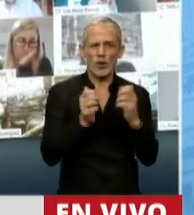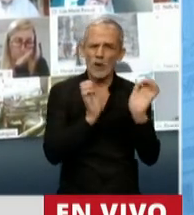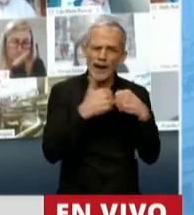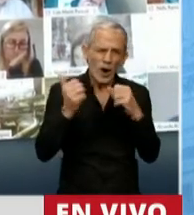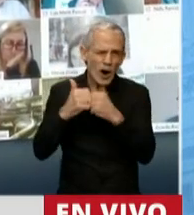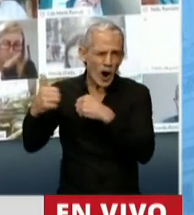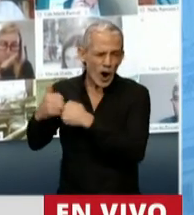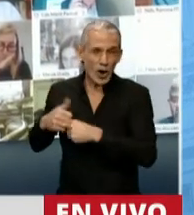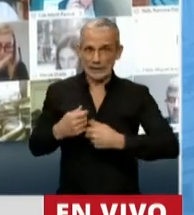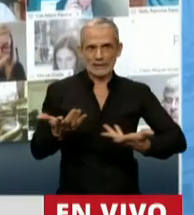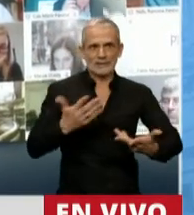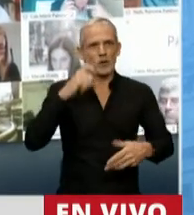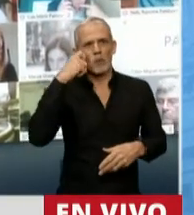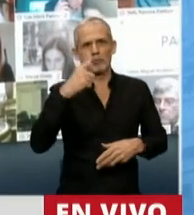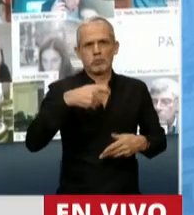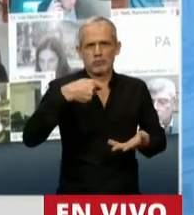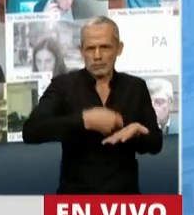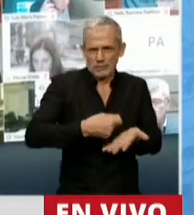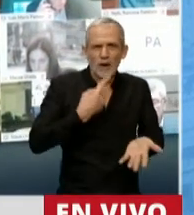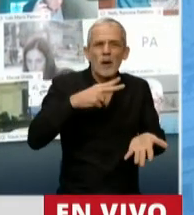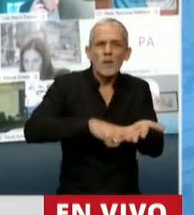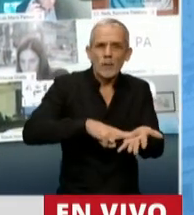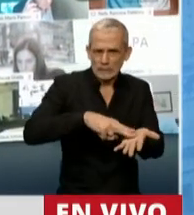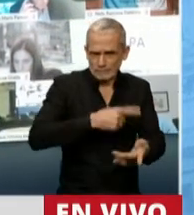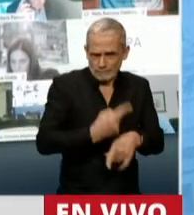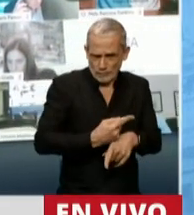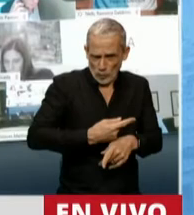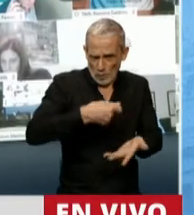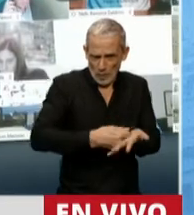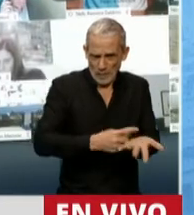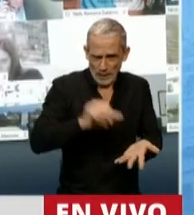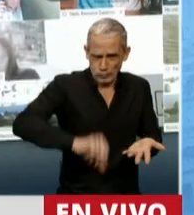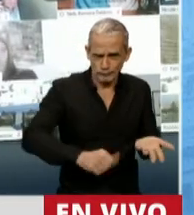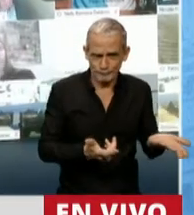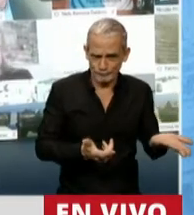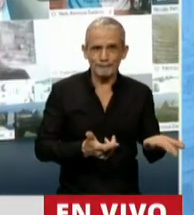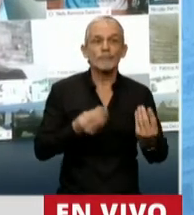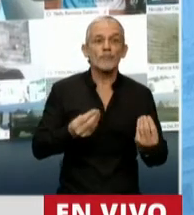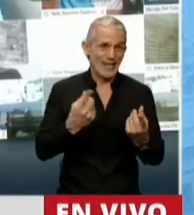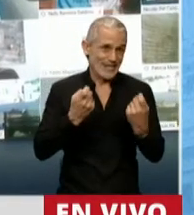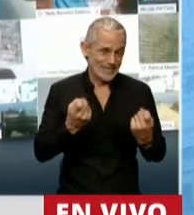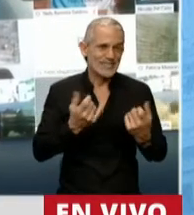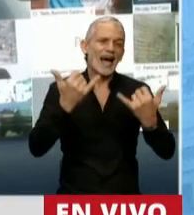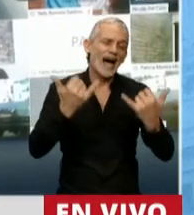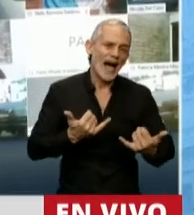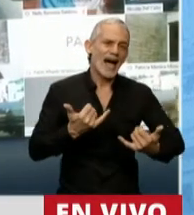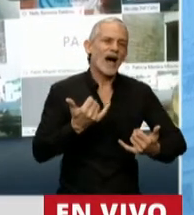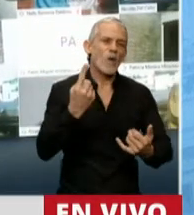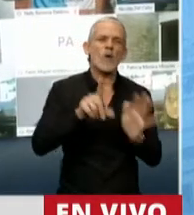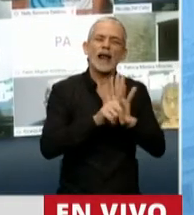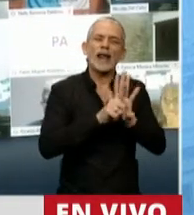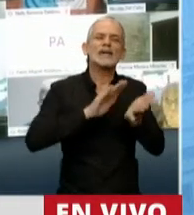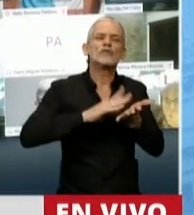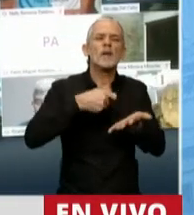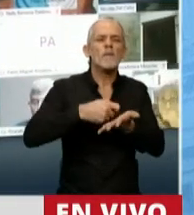de incumplimiento de las obligaciones tributarias. Por tal motivo es necesaria la existencia de una ley